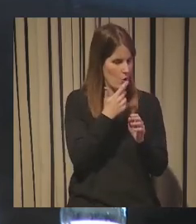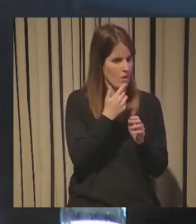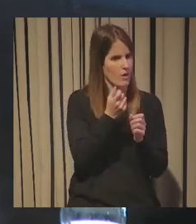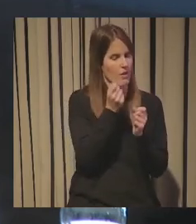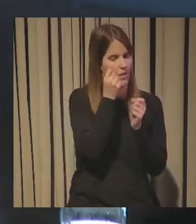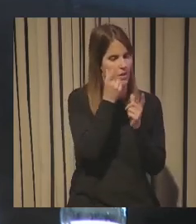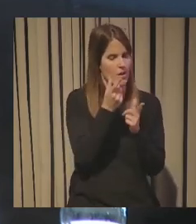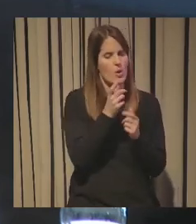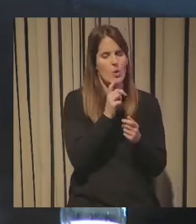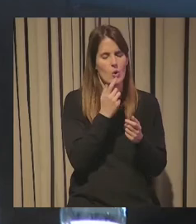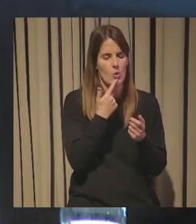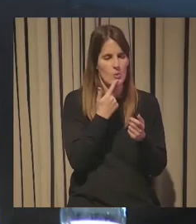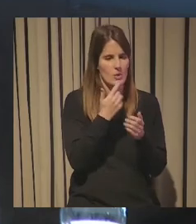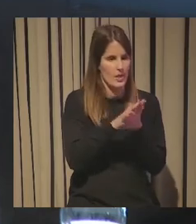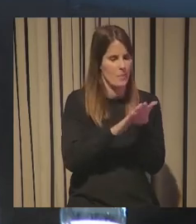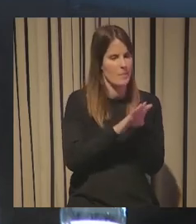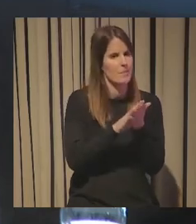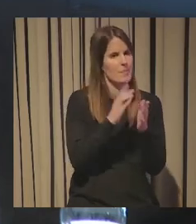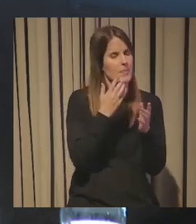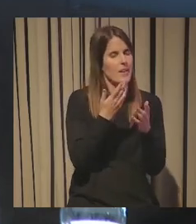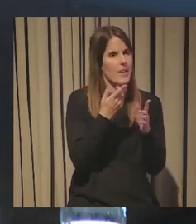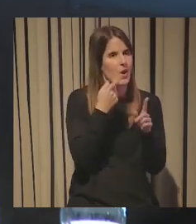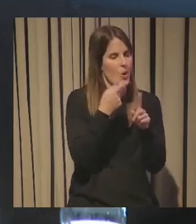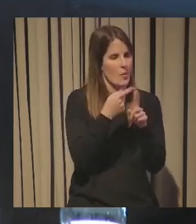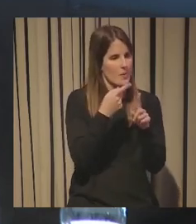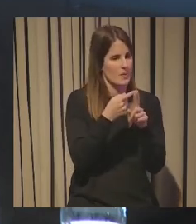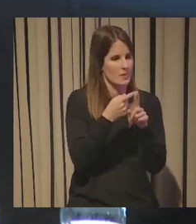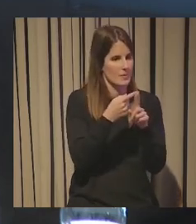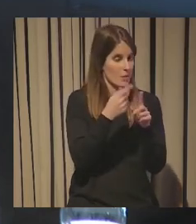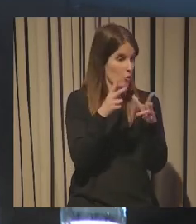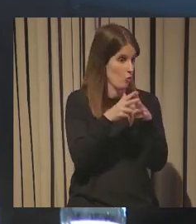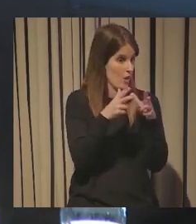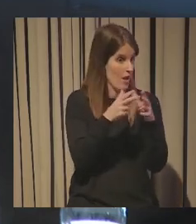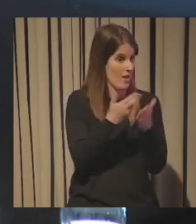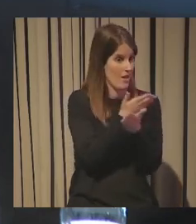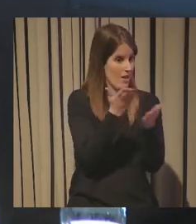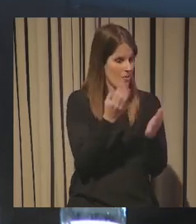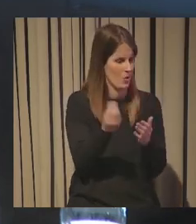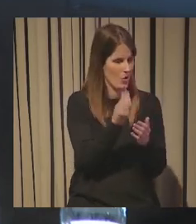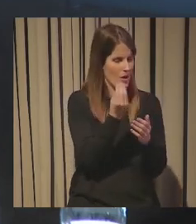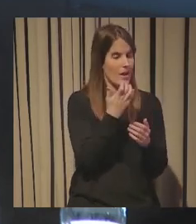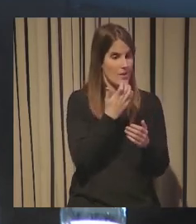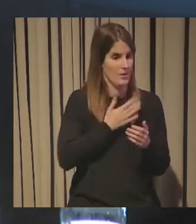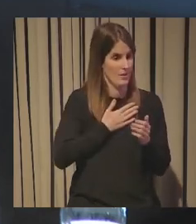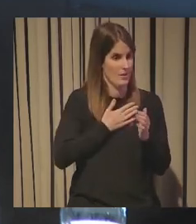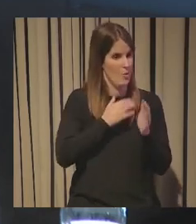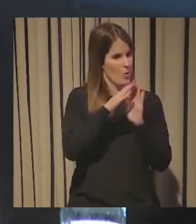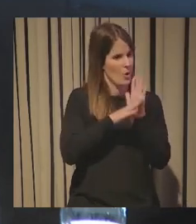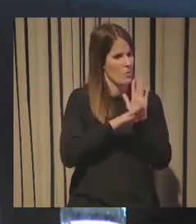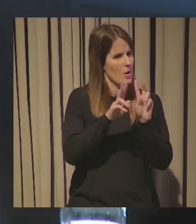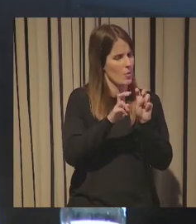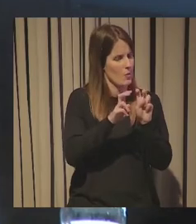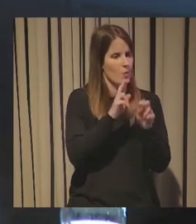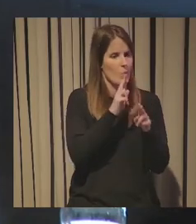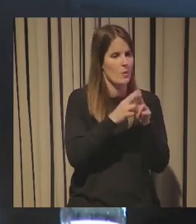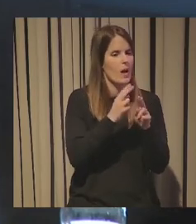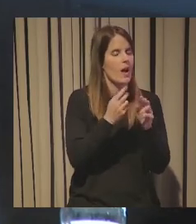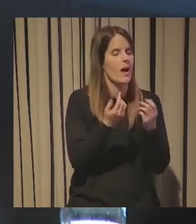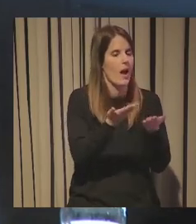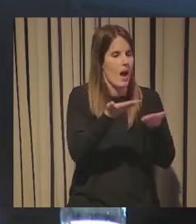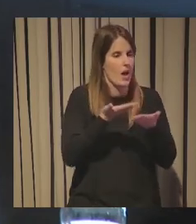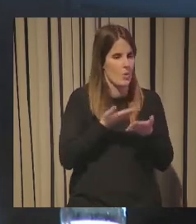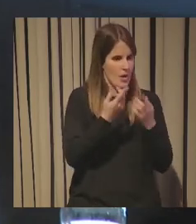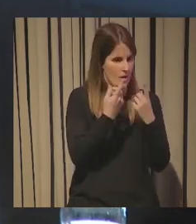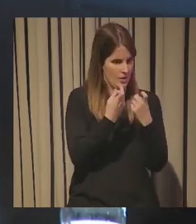purpose no sé cómo se dice propósito eso y por ejemplo necesito ayuda va por ahí es un contenido que claramente